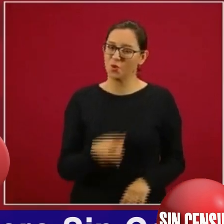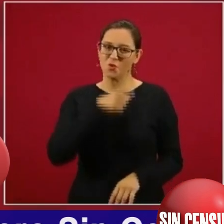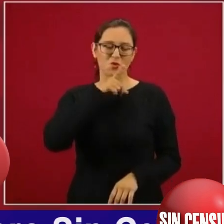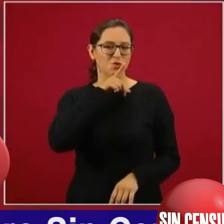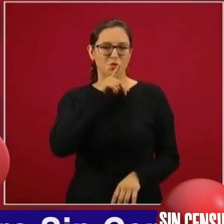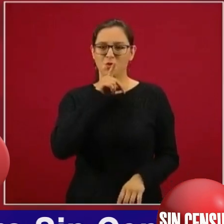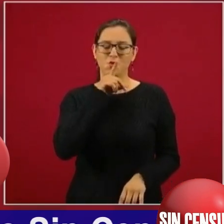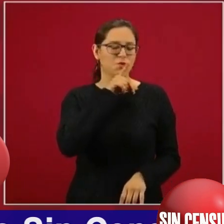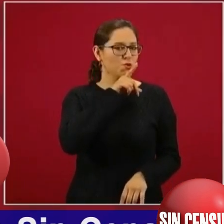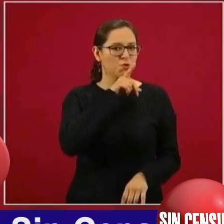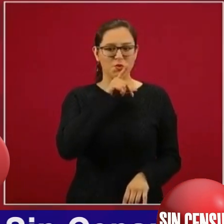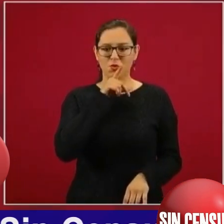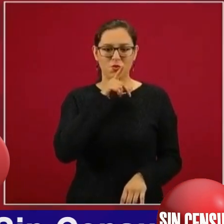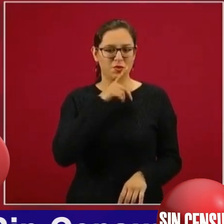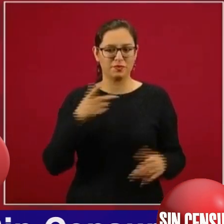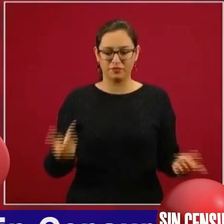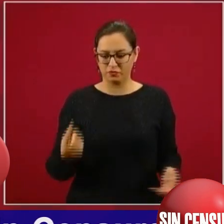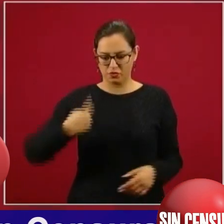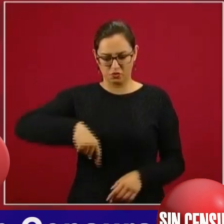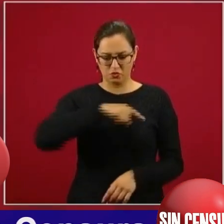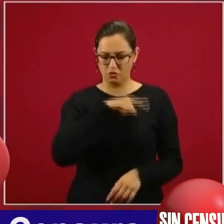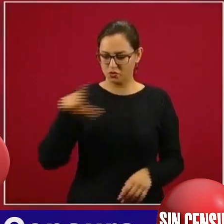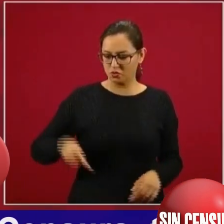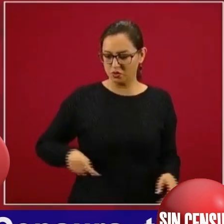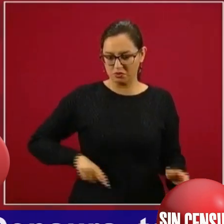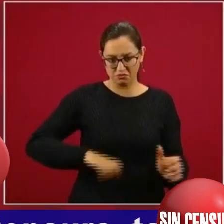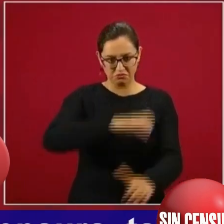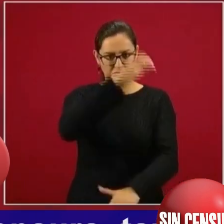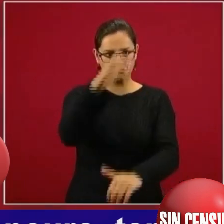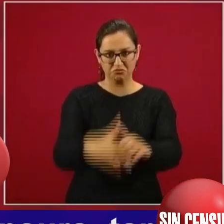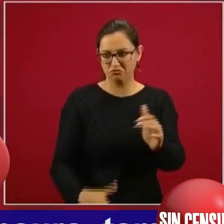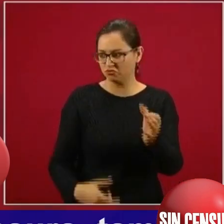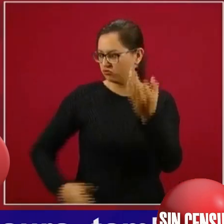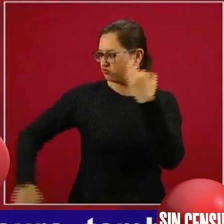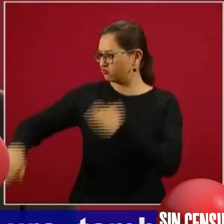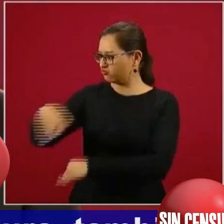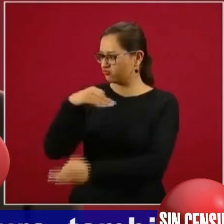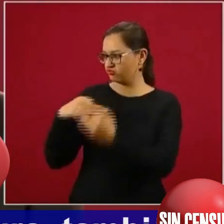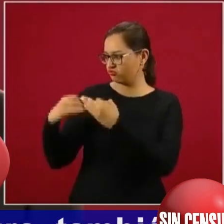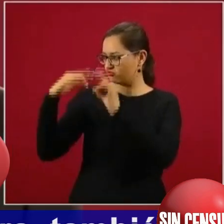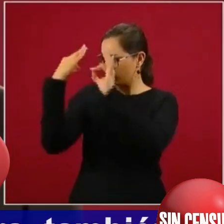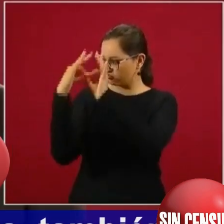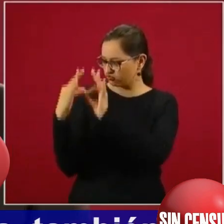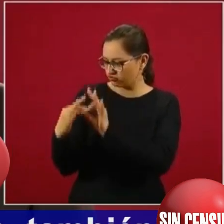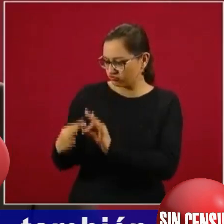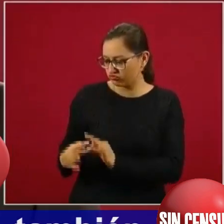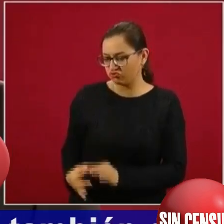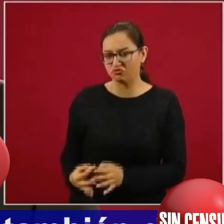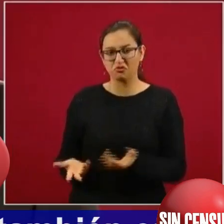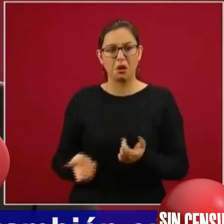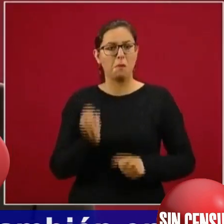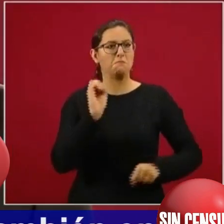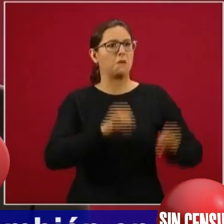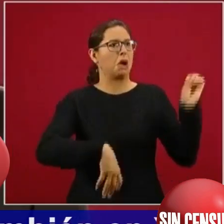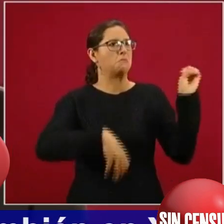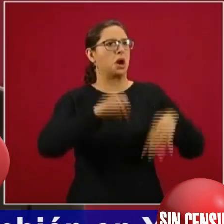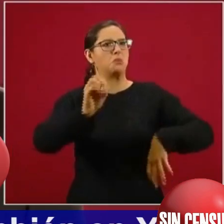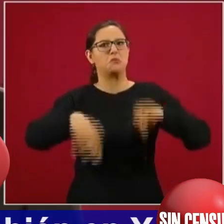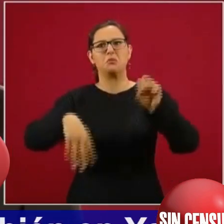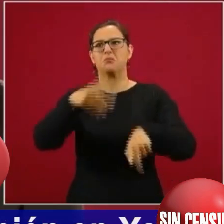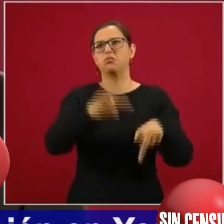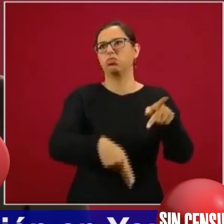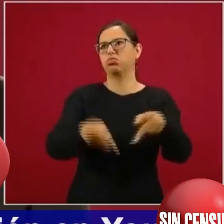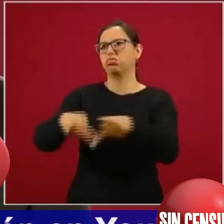nuestro mandato, no vamos a dejar un tiradero de obras